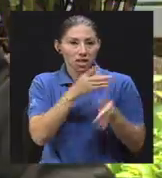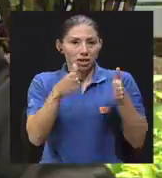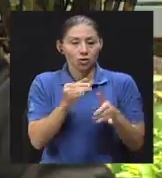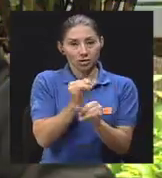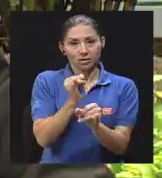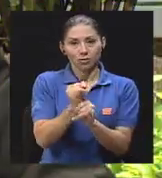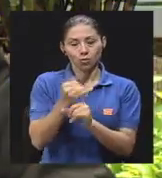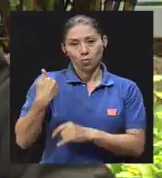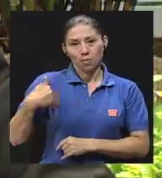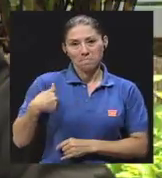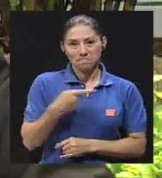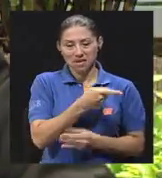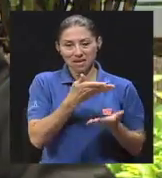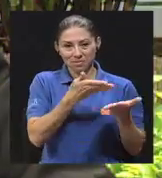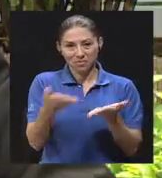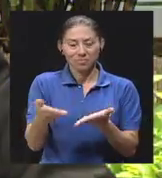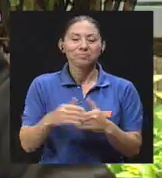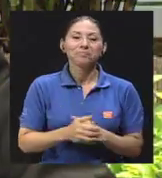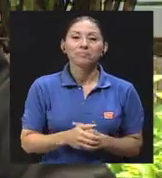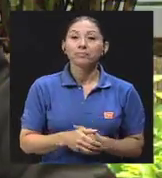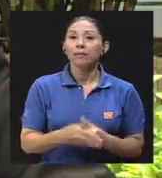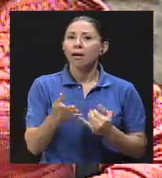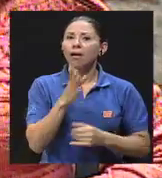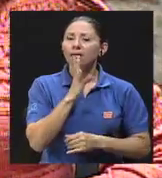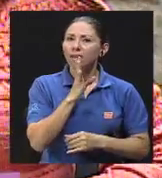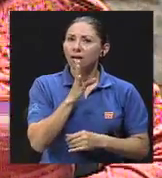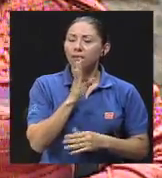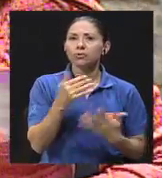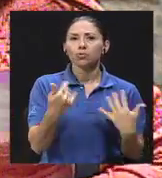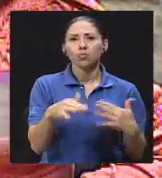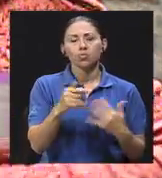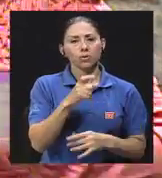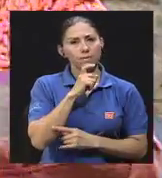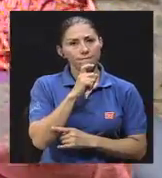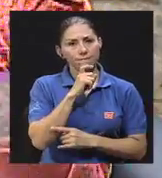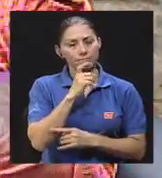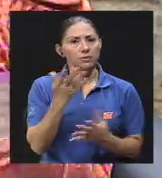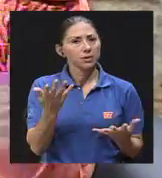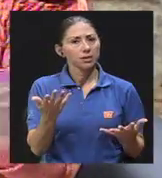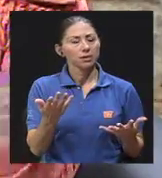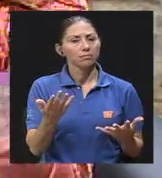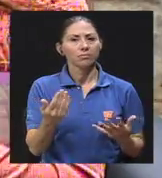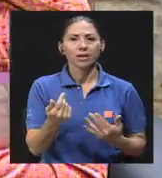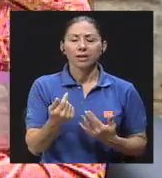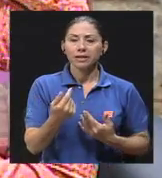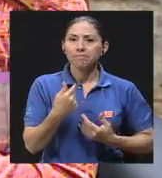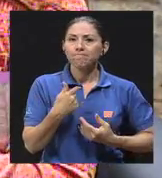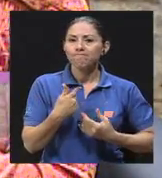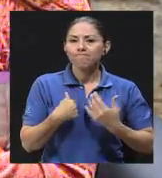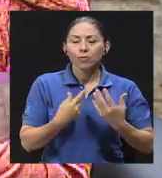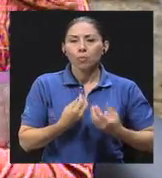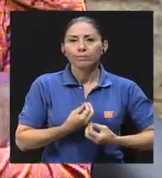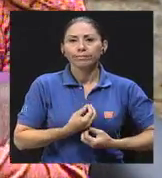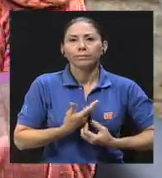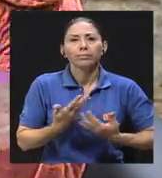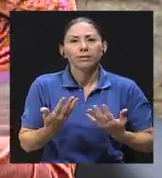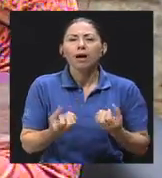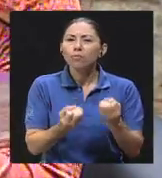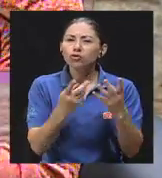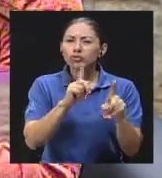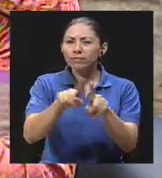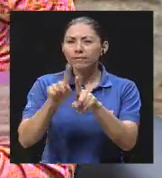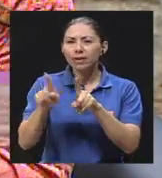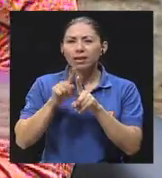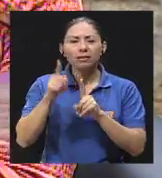Y anteriormente hablábamos, don Jaime, de que es un poco difícil, ¿verdad? El hecho de manejar estas expresiones. Hay